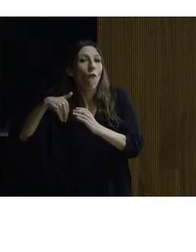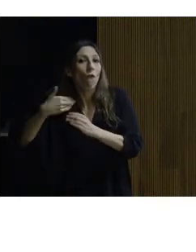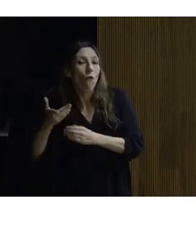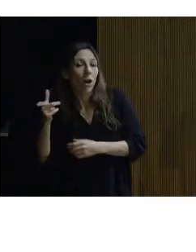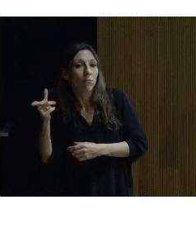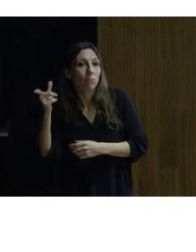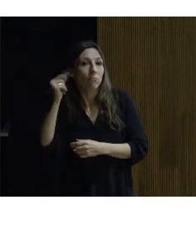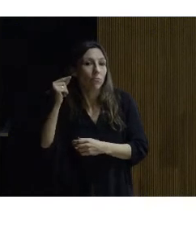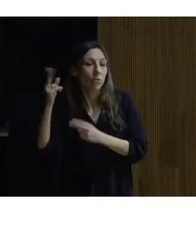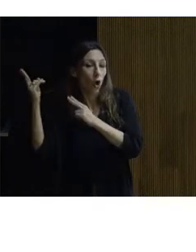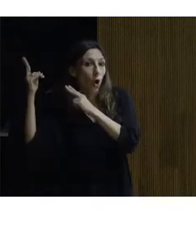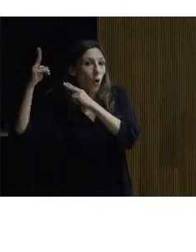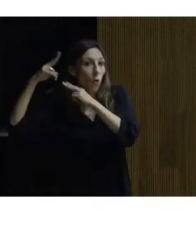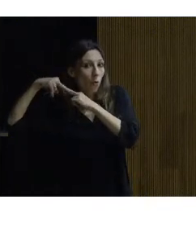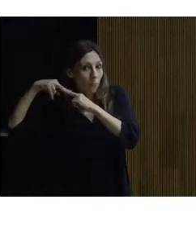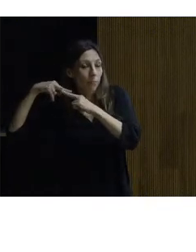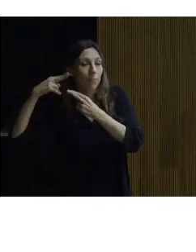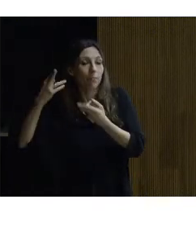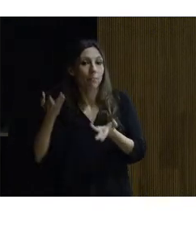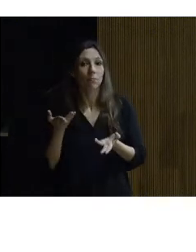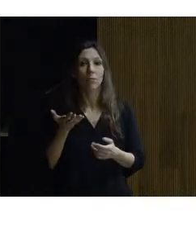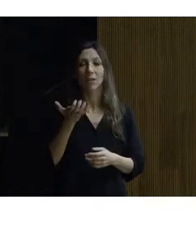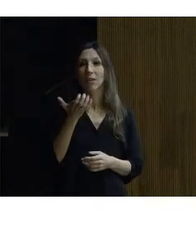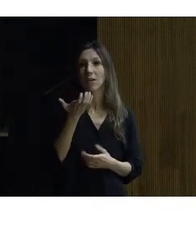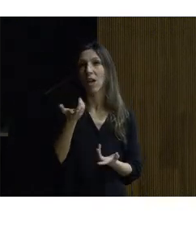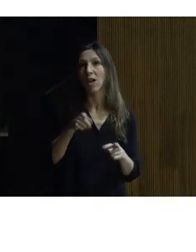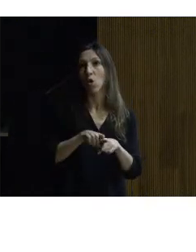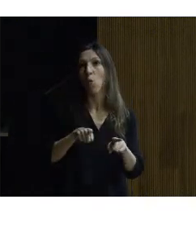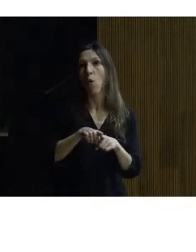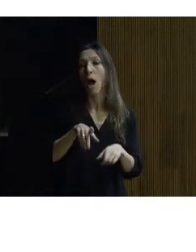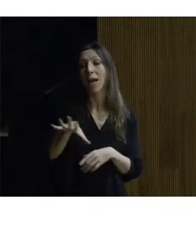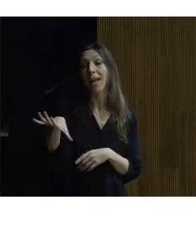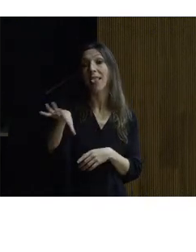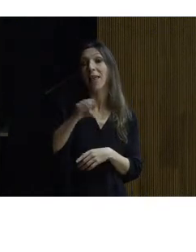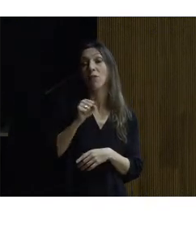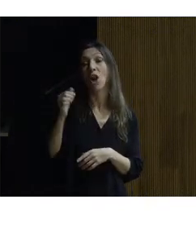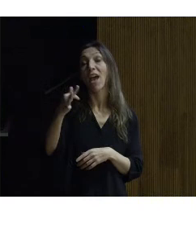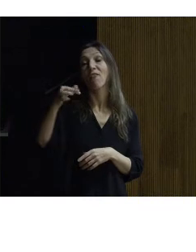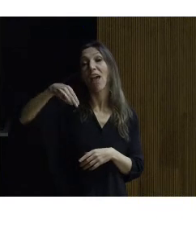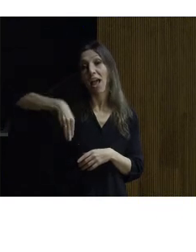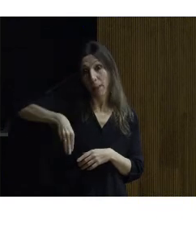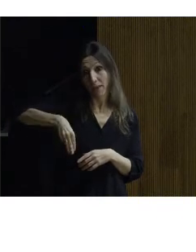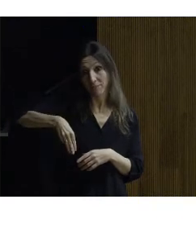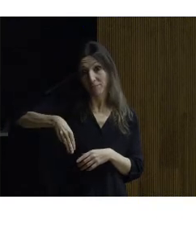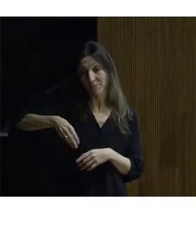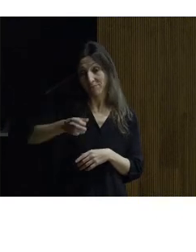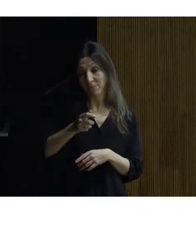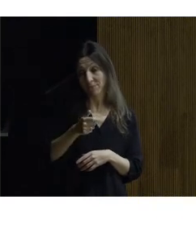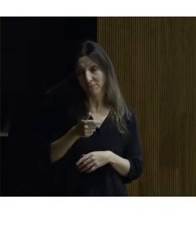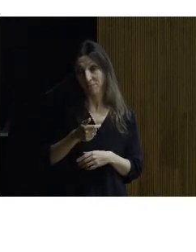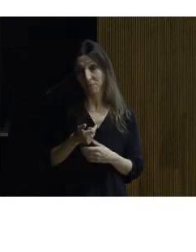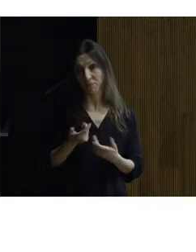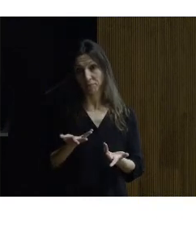o se ha venido haciendo de forma histórica con un receptor de FM bueno a partir de cualquiera de estos tres elementos de captación del sonido